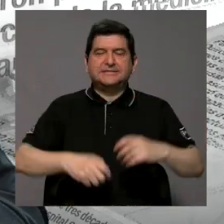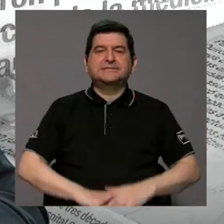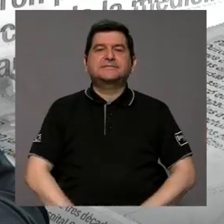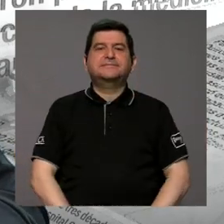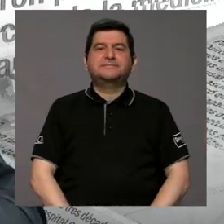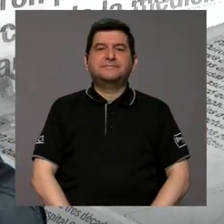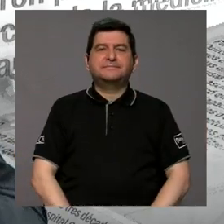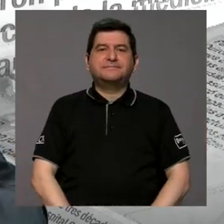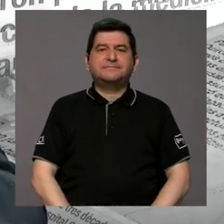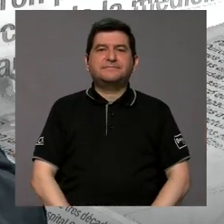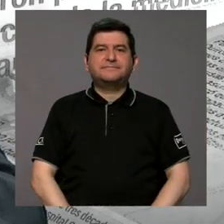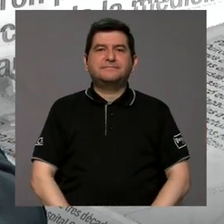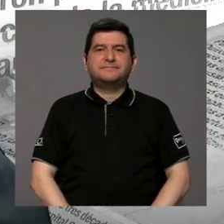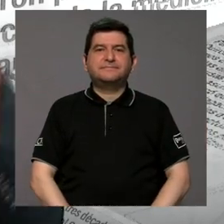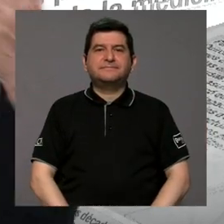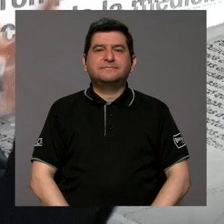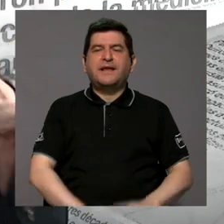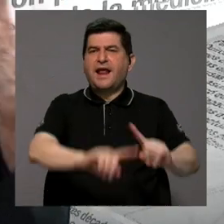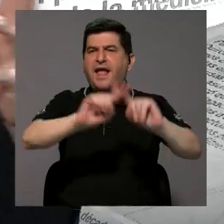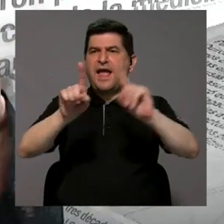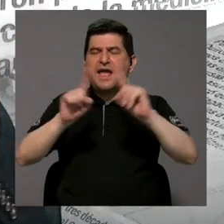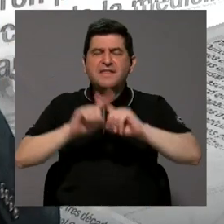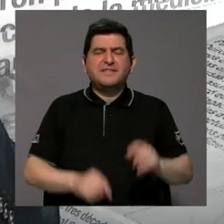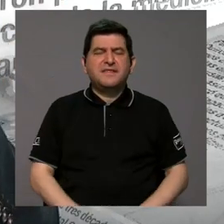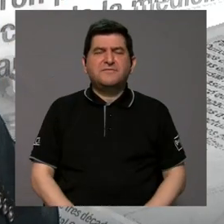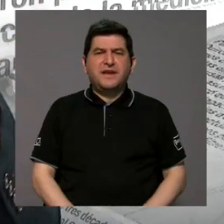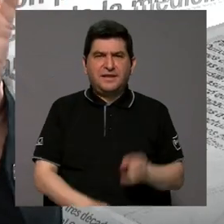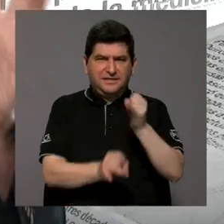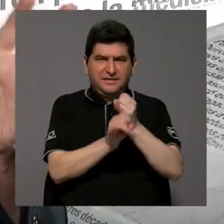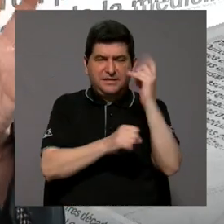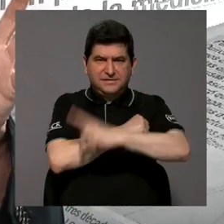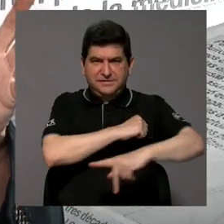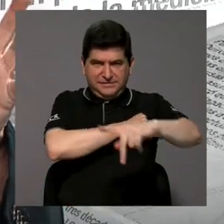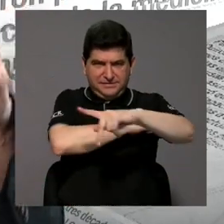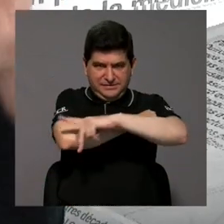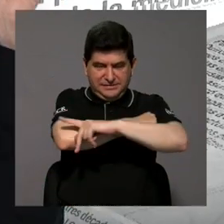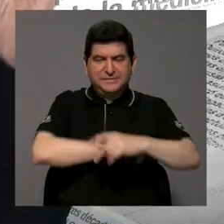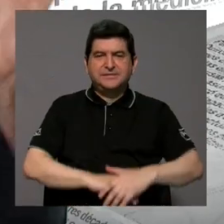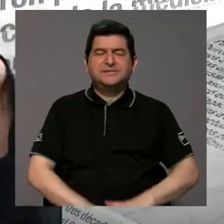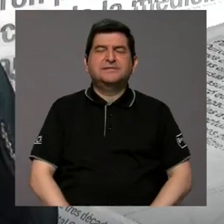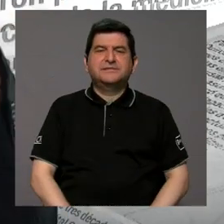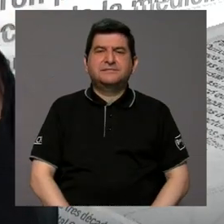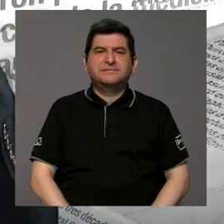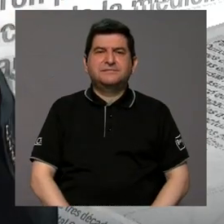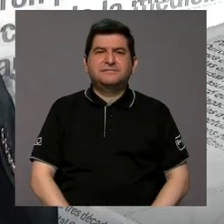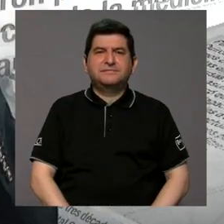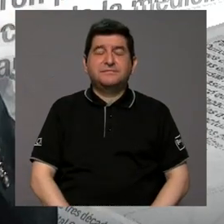en diferentes instancias aquí en el país bueno